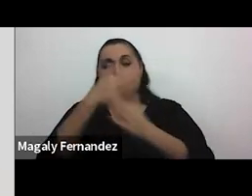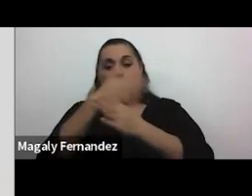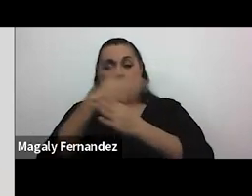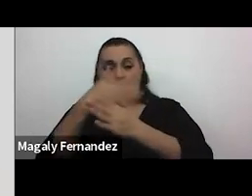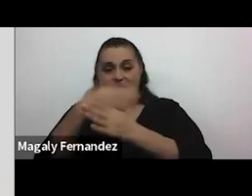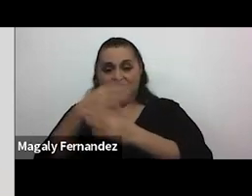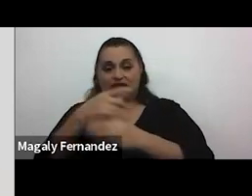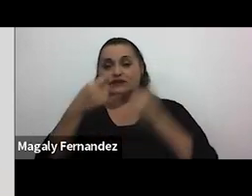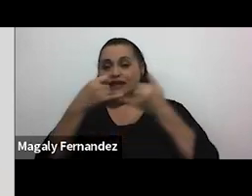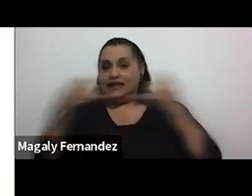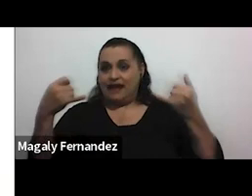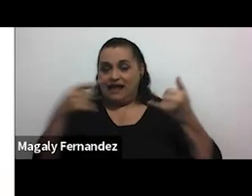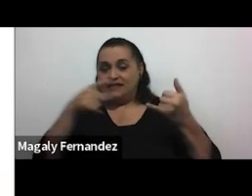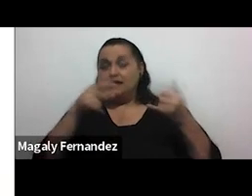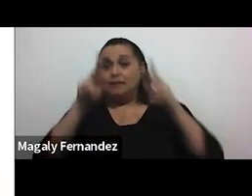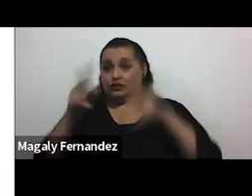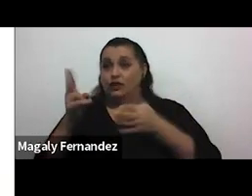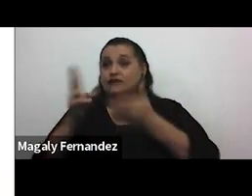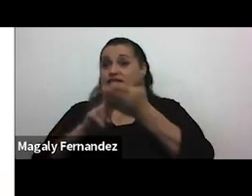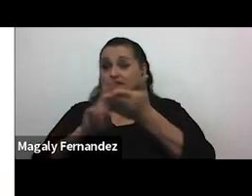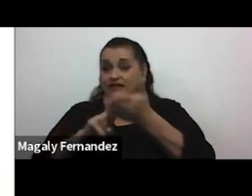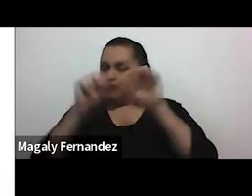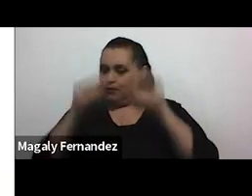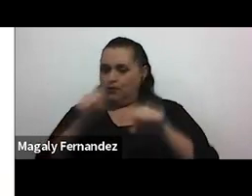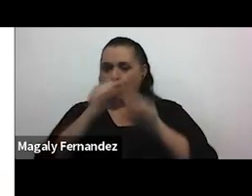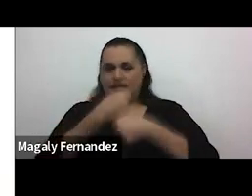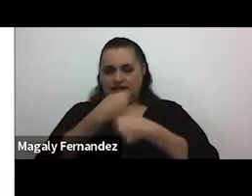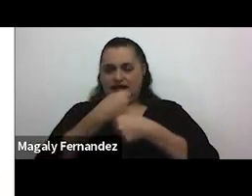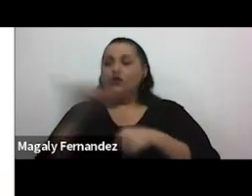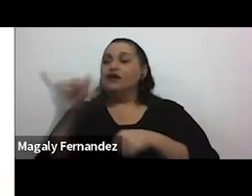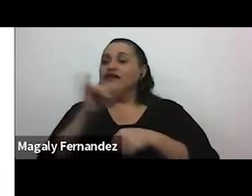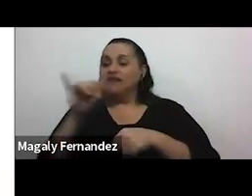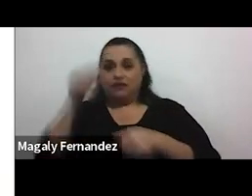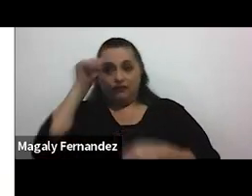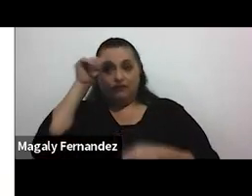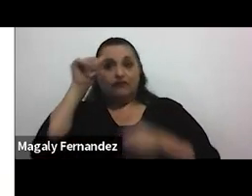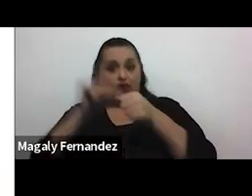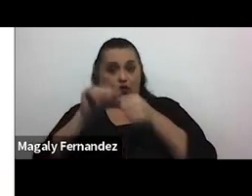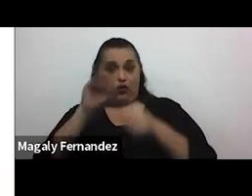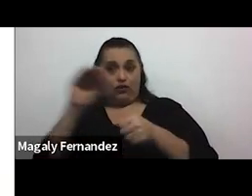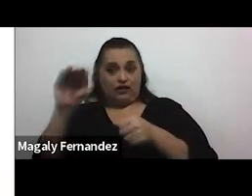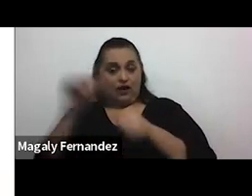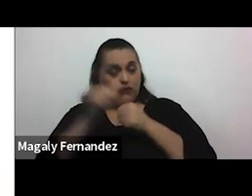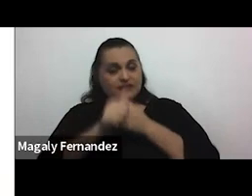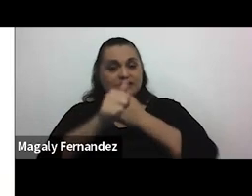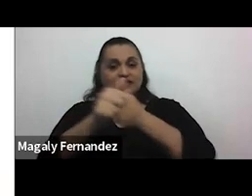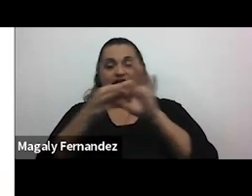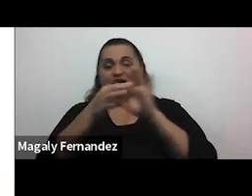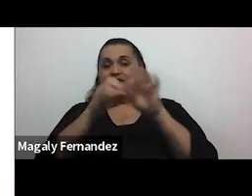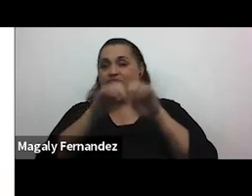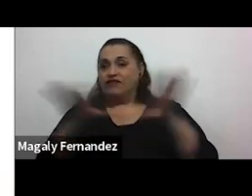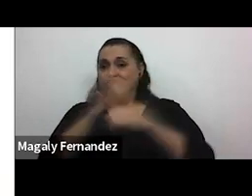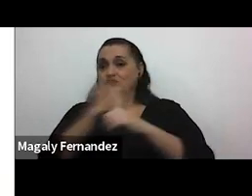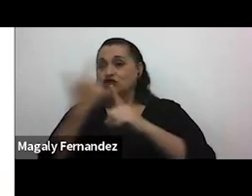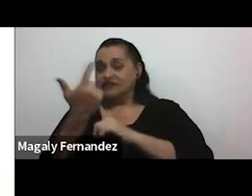el enlace para que si no se han inscrito lo puedan hacer también queremos recordarles que nos sigan en nuestras redes sociales tanto